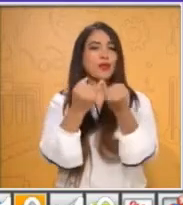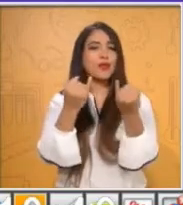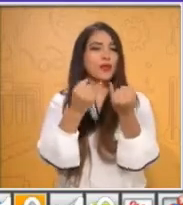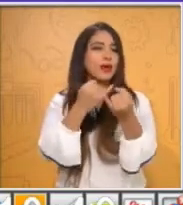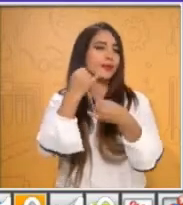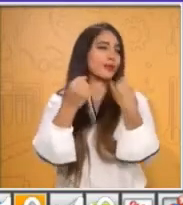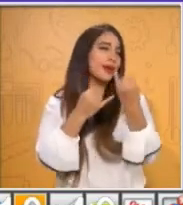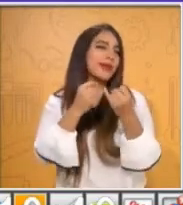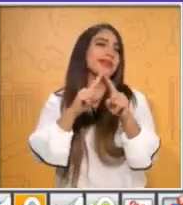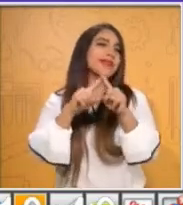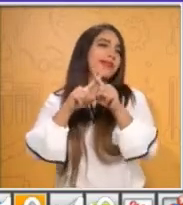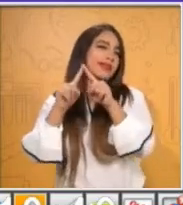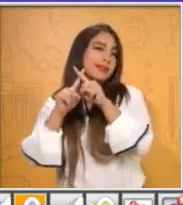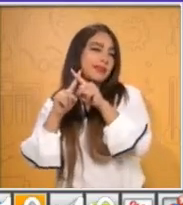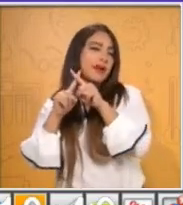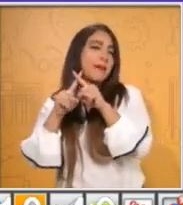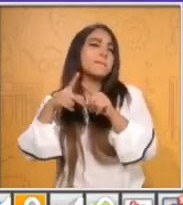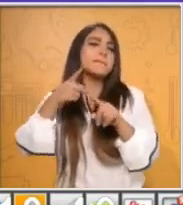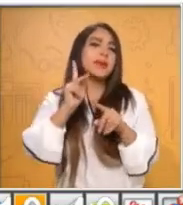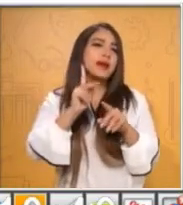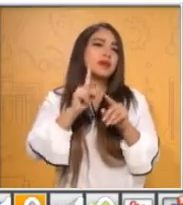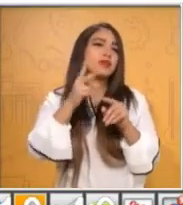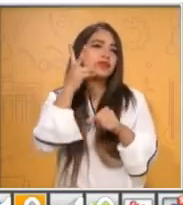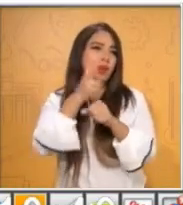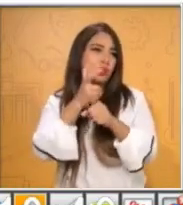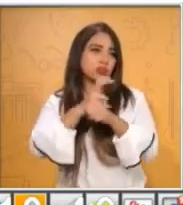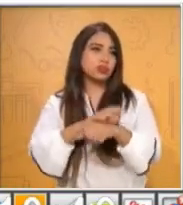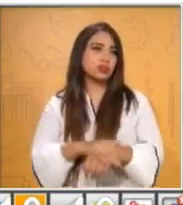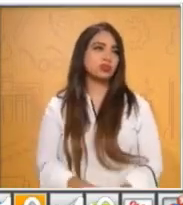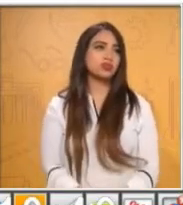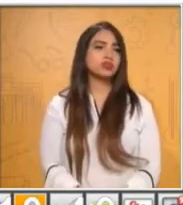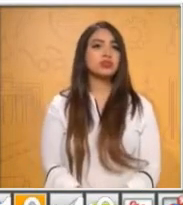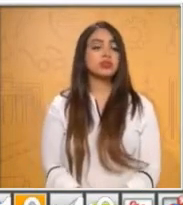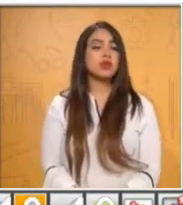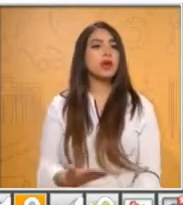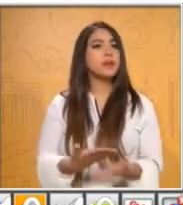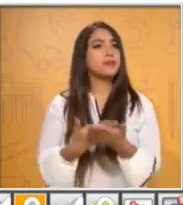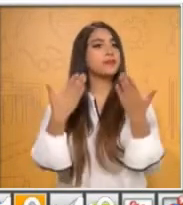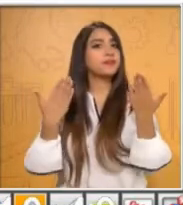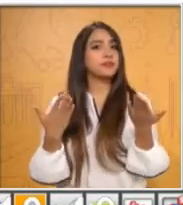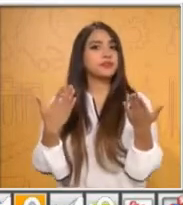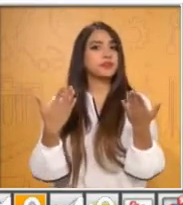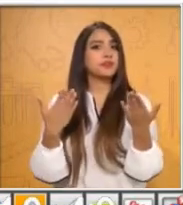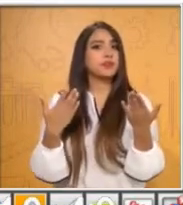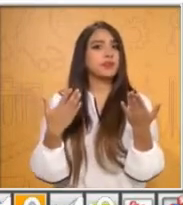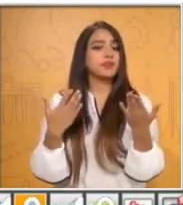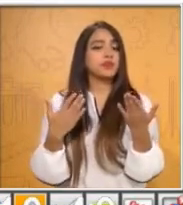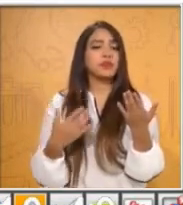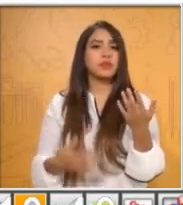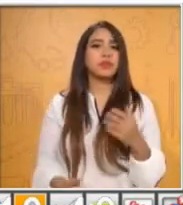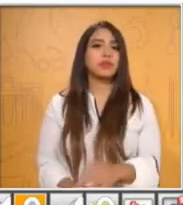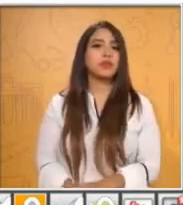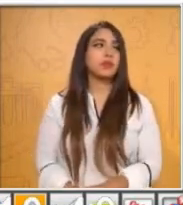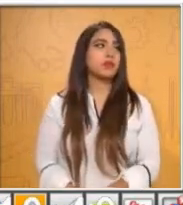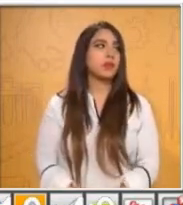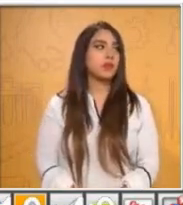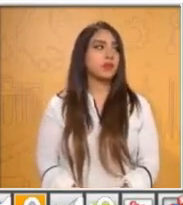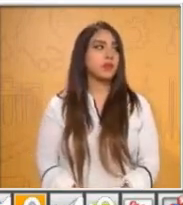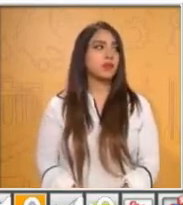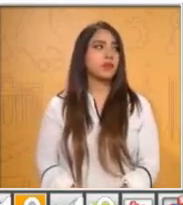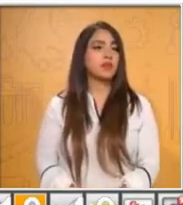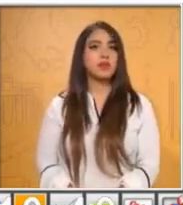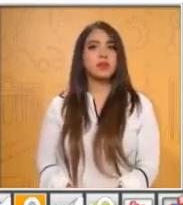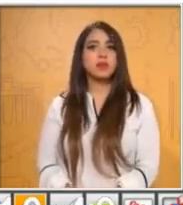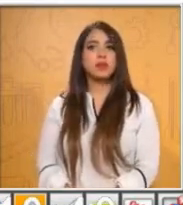Es una variante diferente para segundo grado. A continuación, te vuelvo a repetir, estamos en segundo grado,